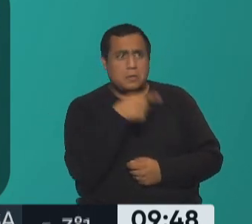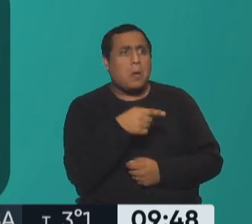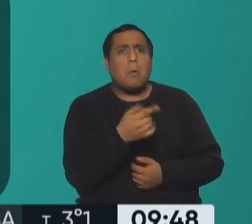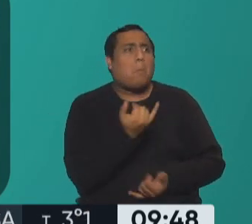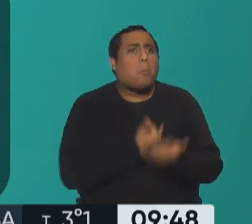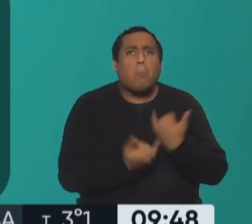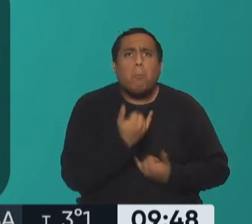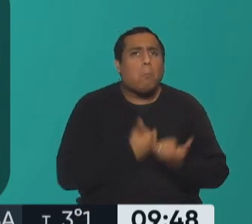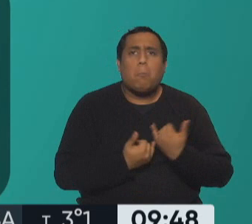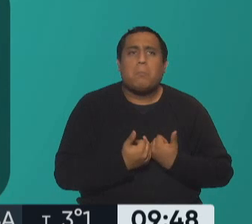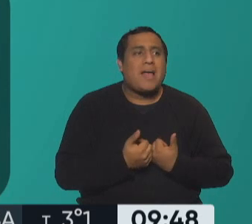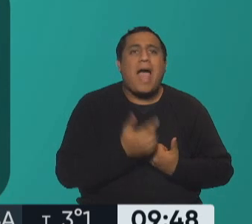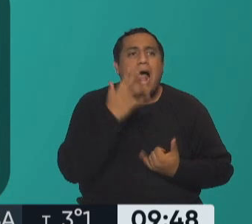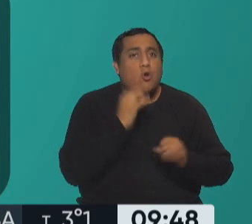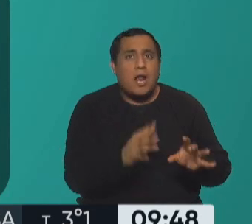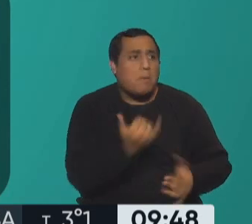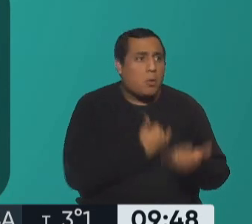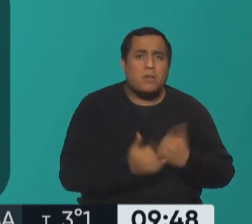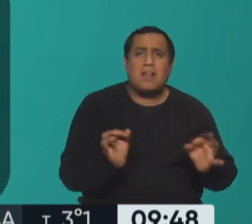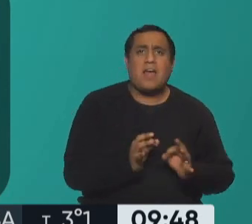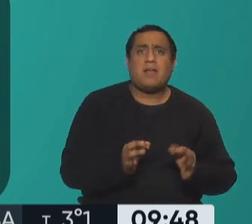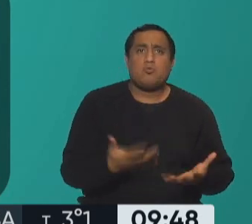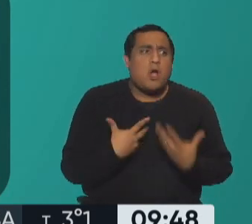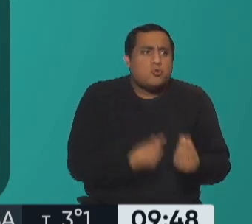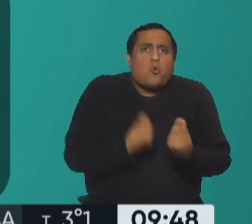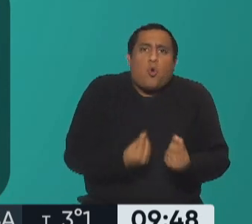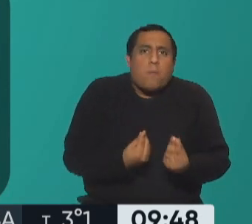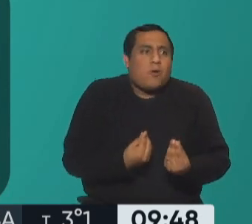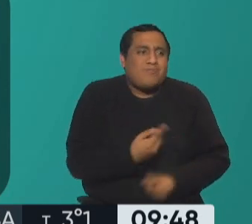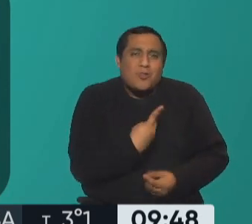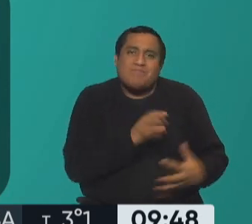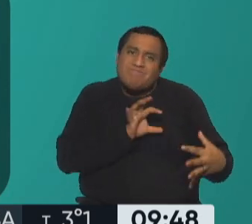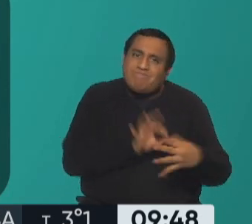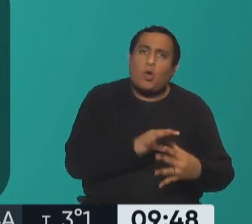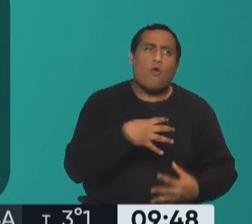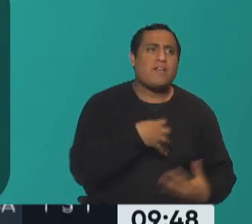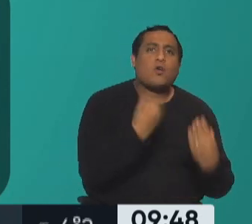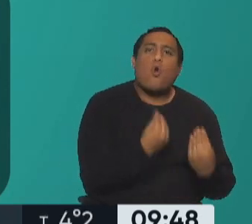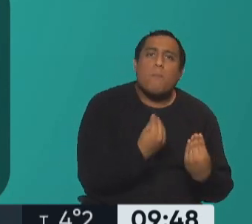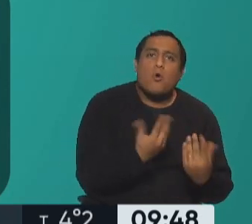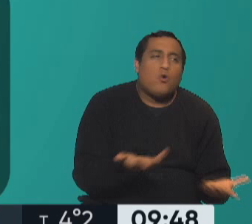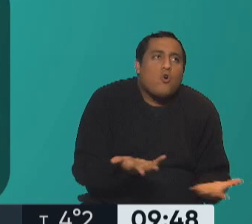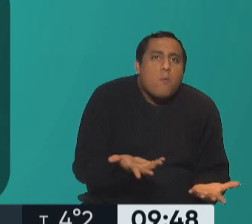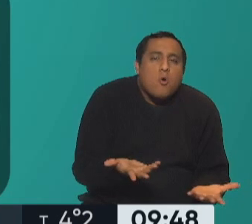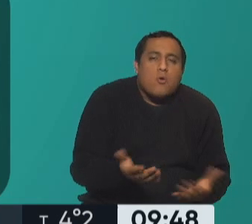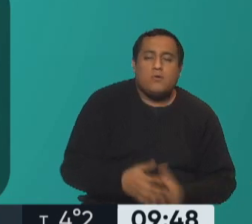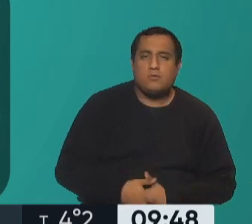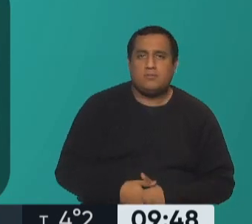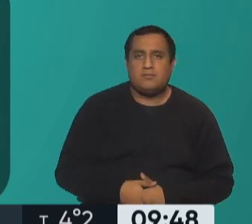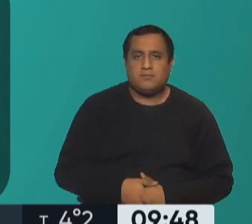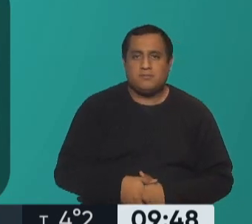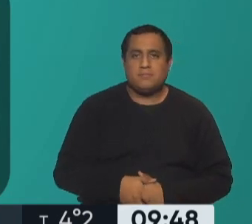de si le pasa algo grave cómo lo ayudo si no habla conmigo cómo genero confianza bueno lo que decíamos antes el vínculo cómo lo construís